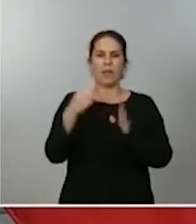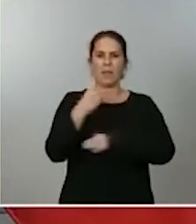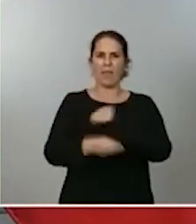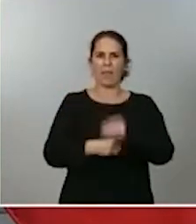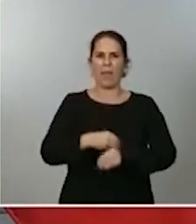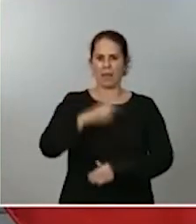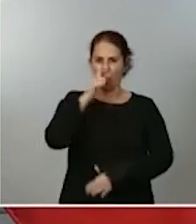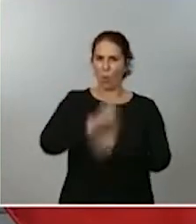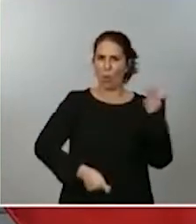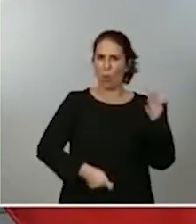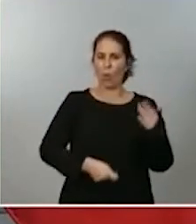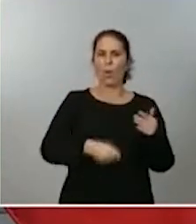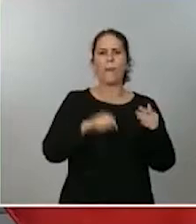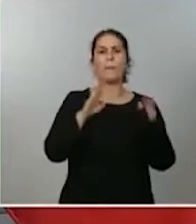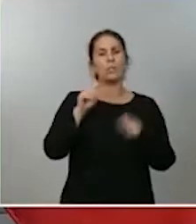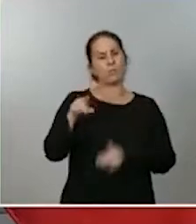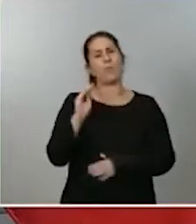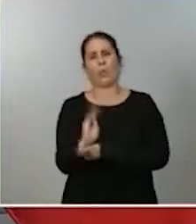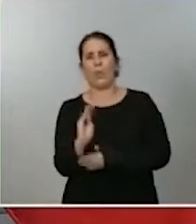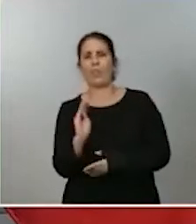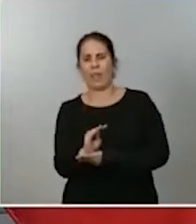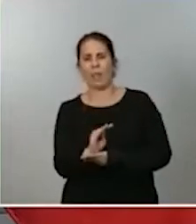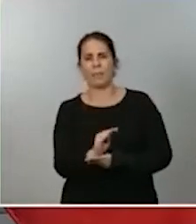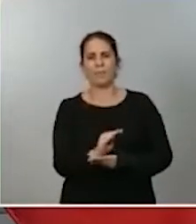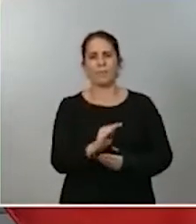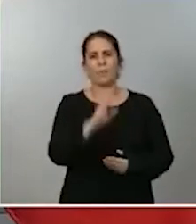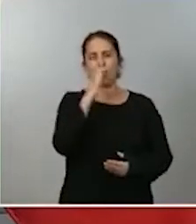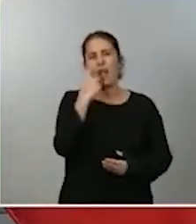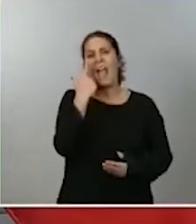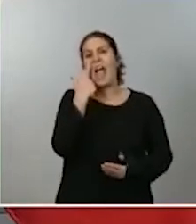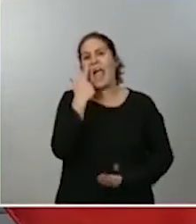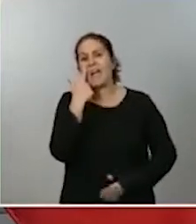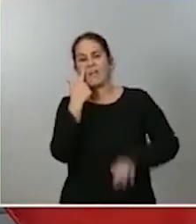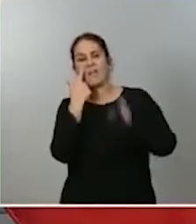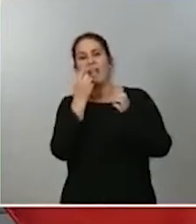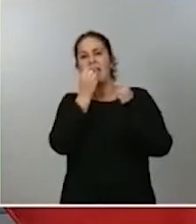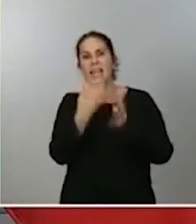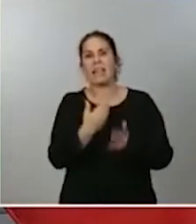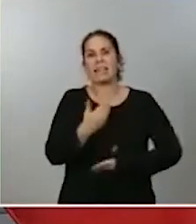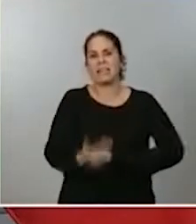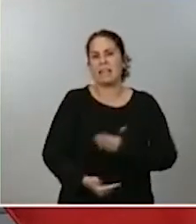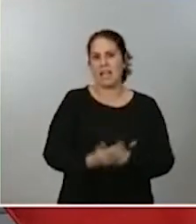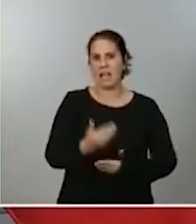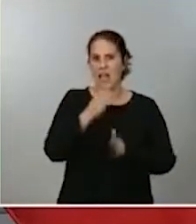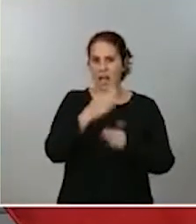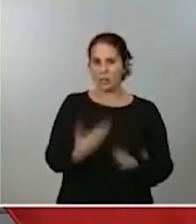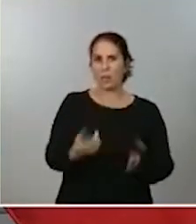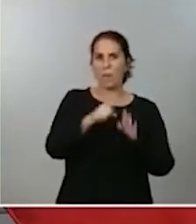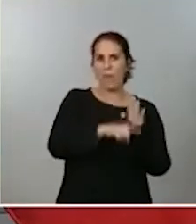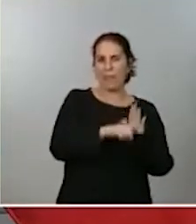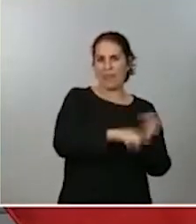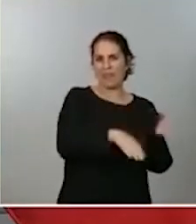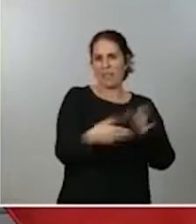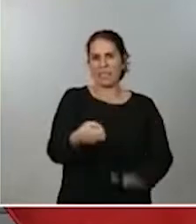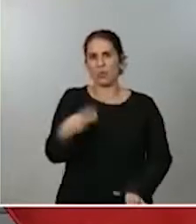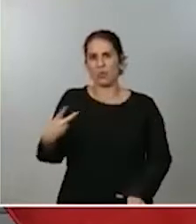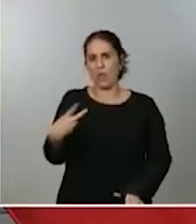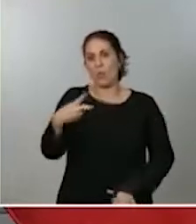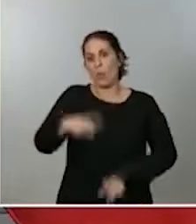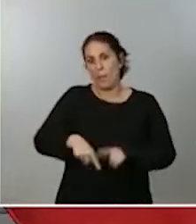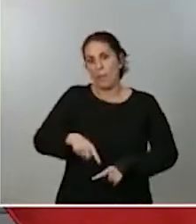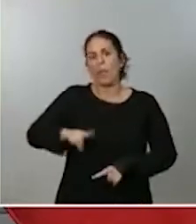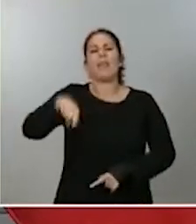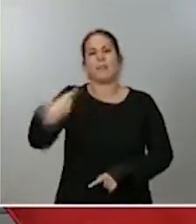que marca el hecho de que tenemos que ver cómo funcionan las que actualmente tenemos en vigor. Es un aprendizaje que ya hemos